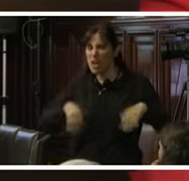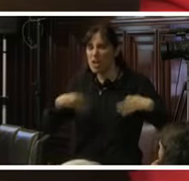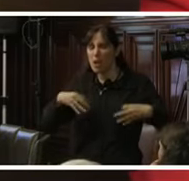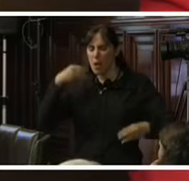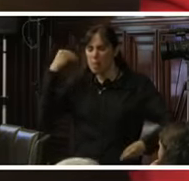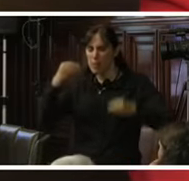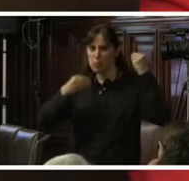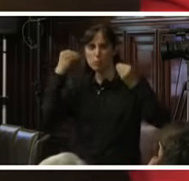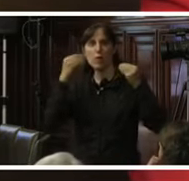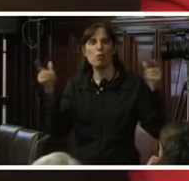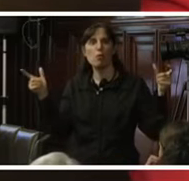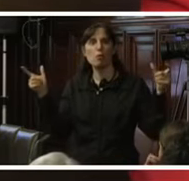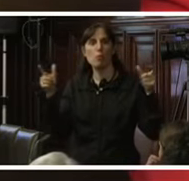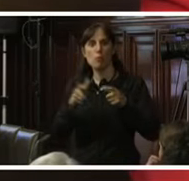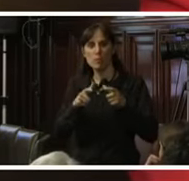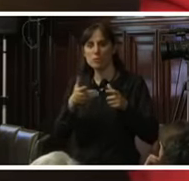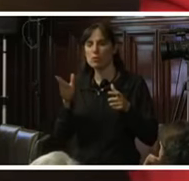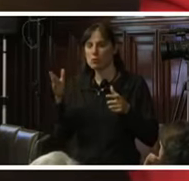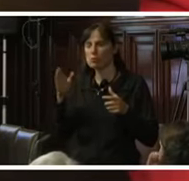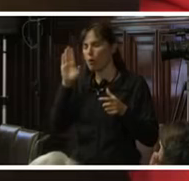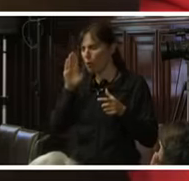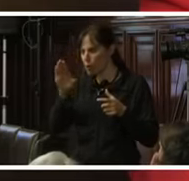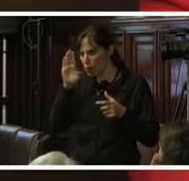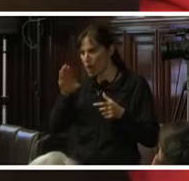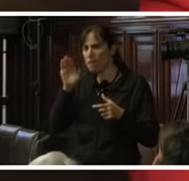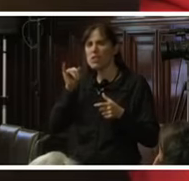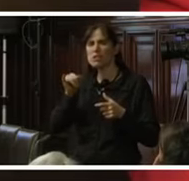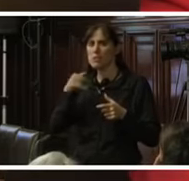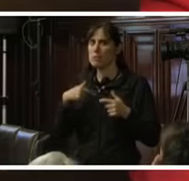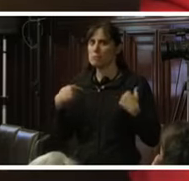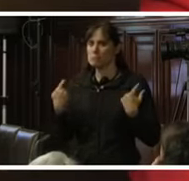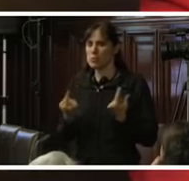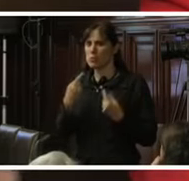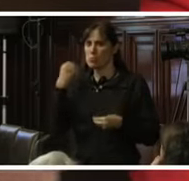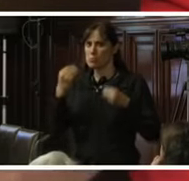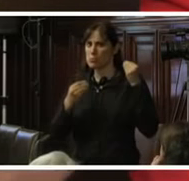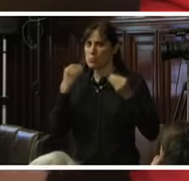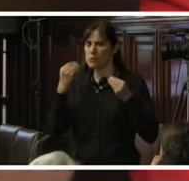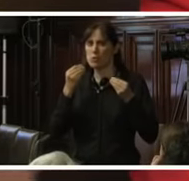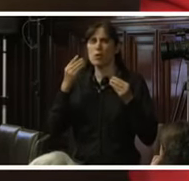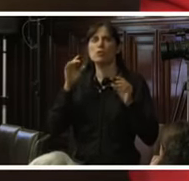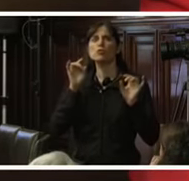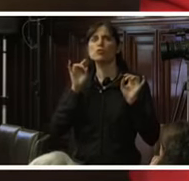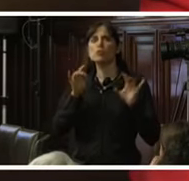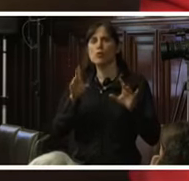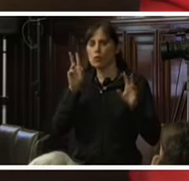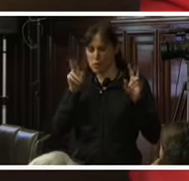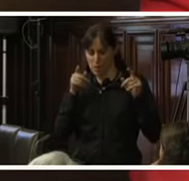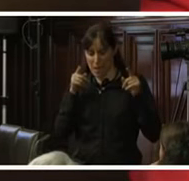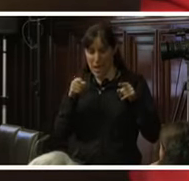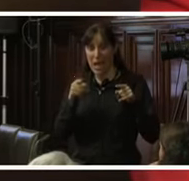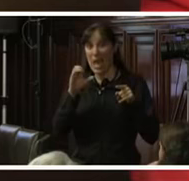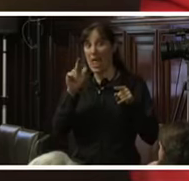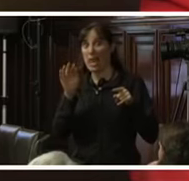de la Comisión, la honorable Comisión, si lo tiene bien, expresar preocupaciones por lo que está pasando no solamente con este caso al frontón,